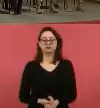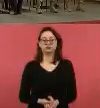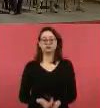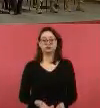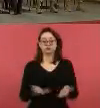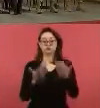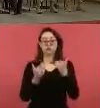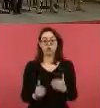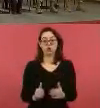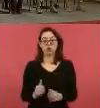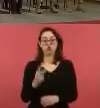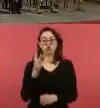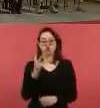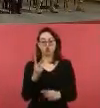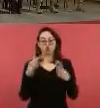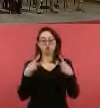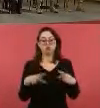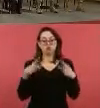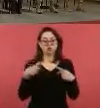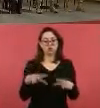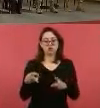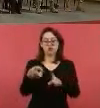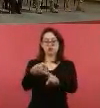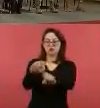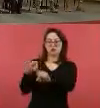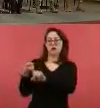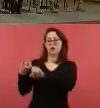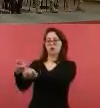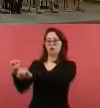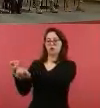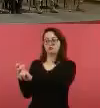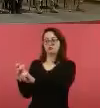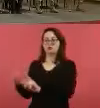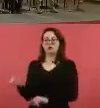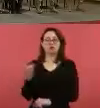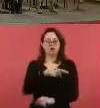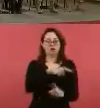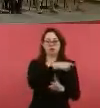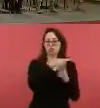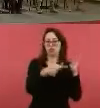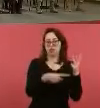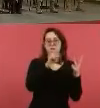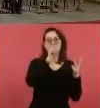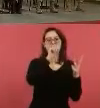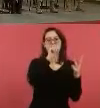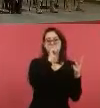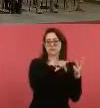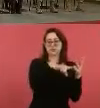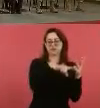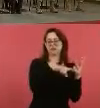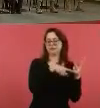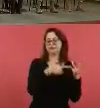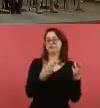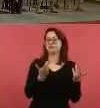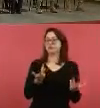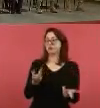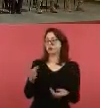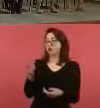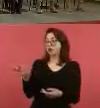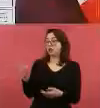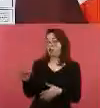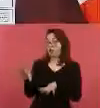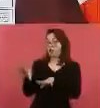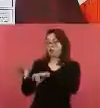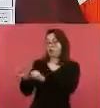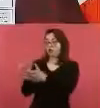secuestro agravado, los mismos magistrados, en audiencia del quince de junio, otorgaron, del quince de junio del presente